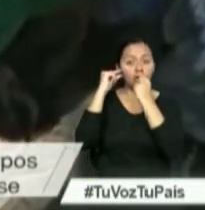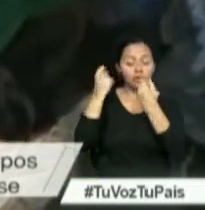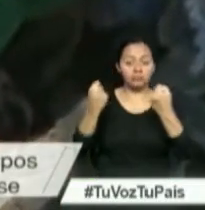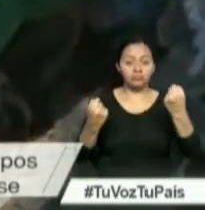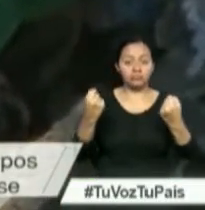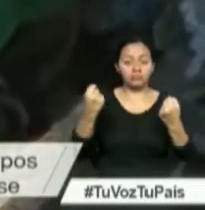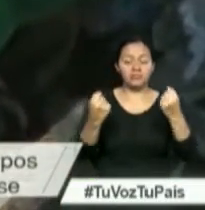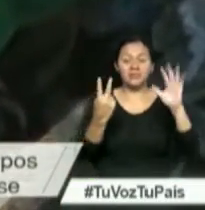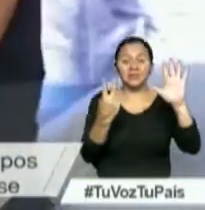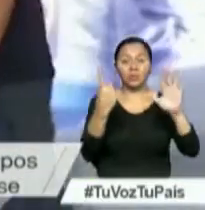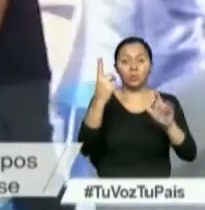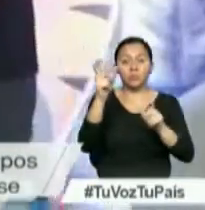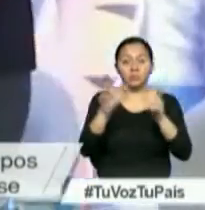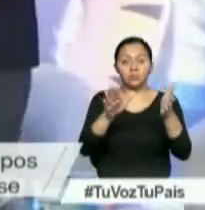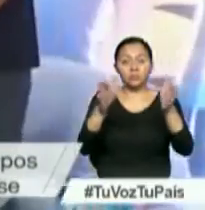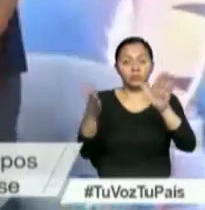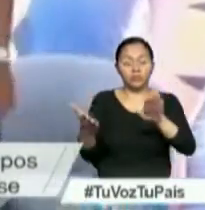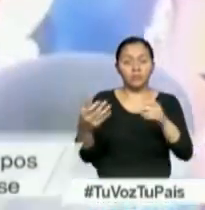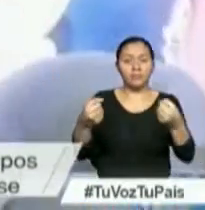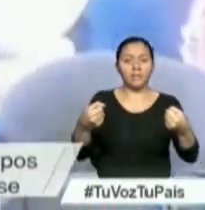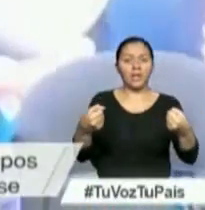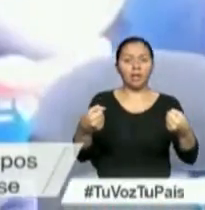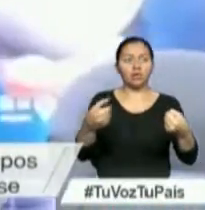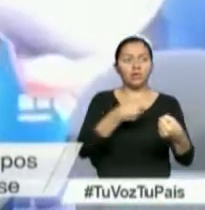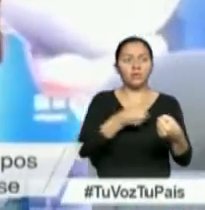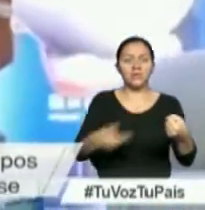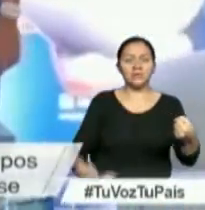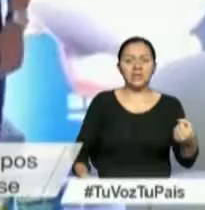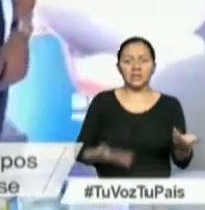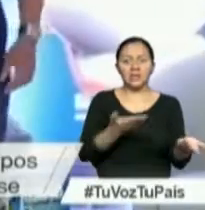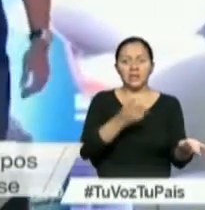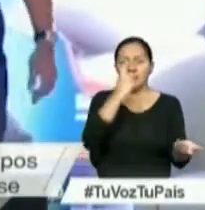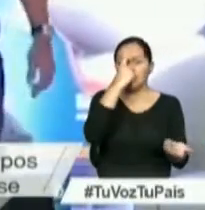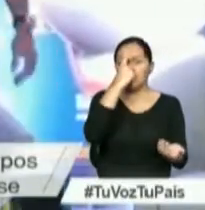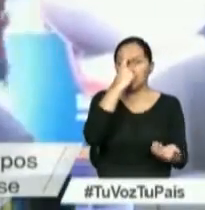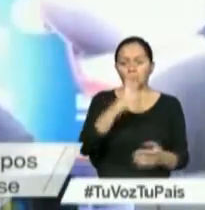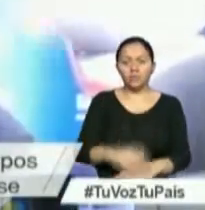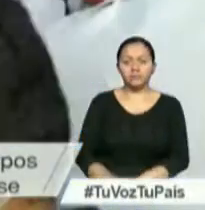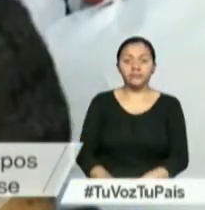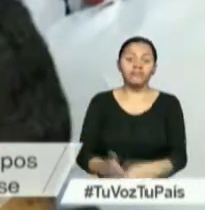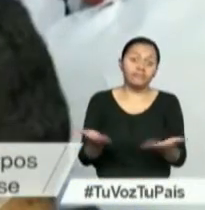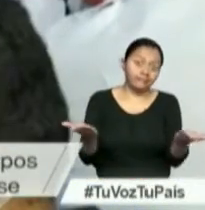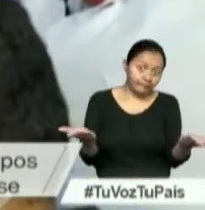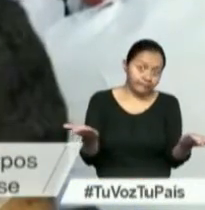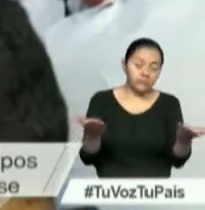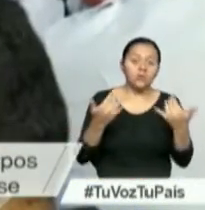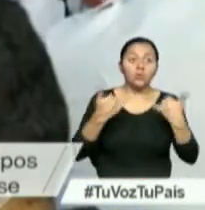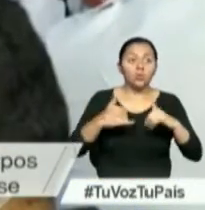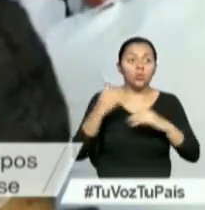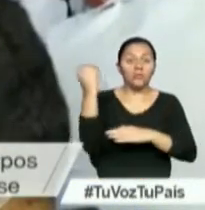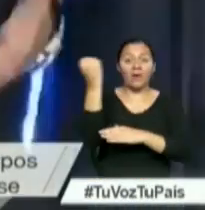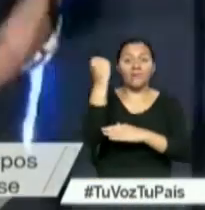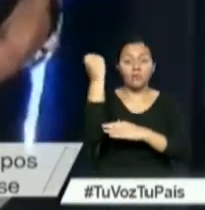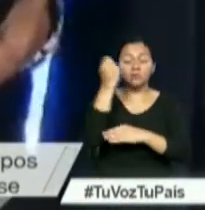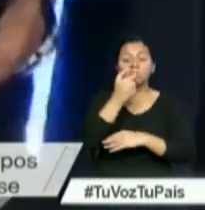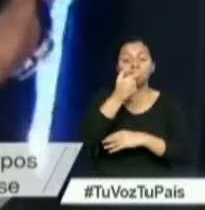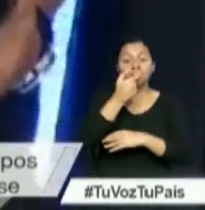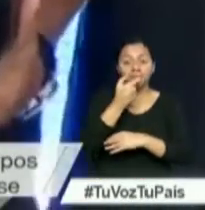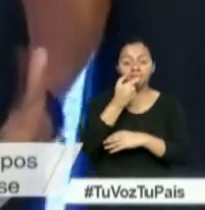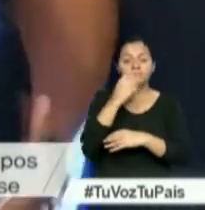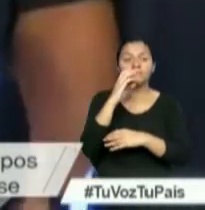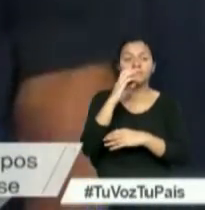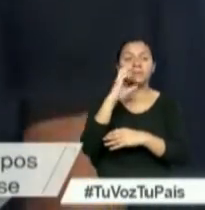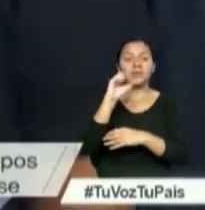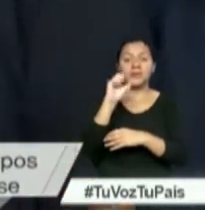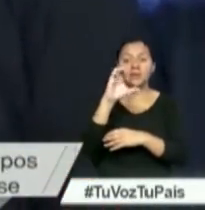personas fue piloto del presidente boliviano Evo Morales. Entre tanto, jugadores famosos como Ronaldinho, Kaká